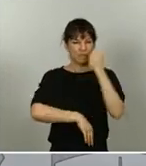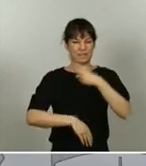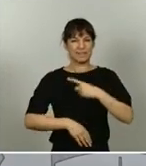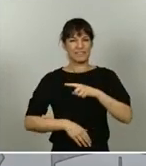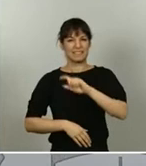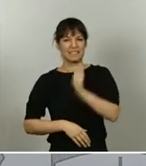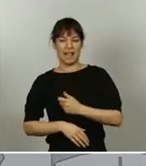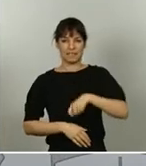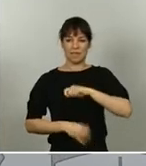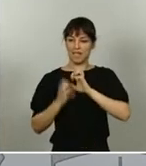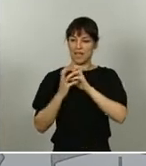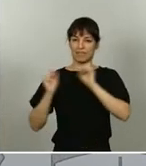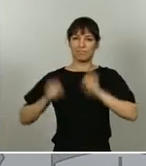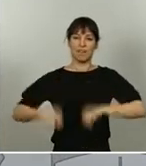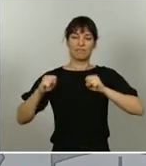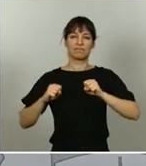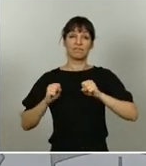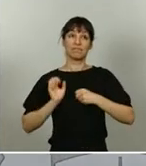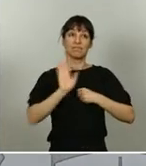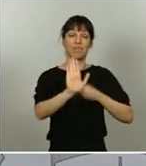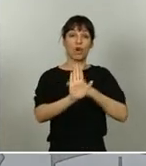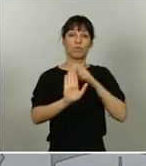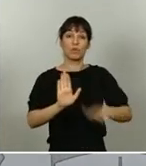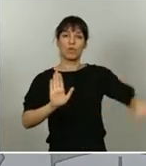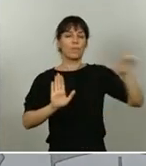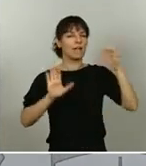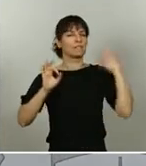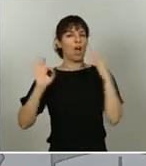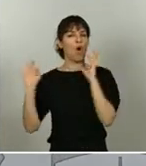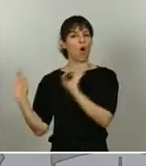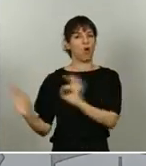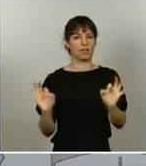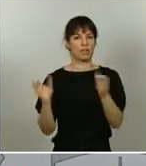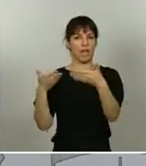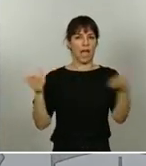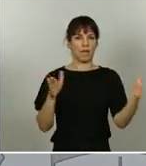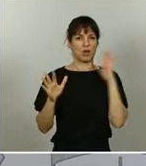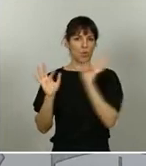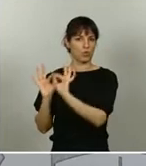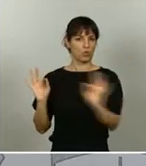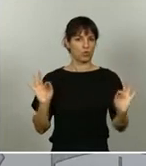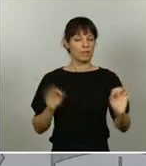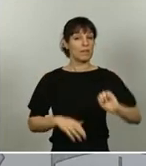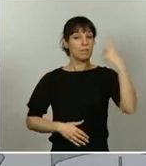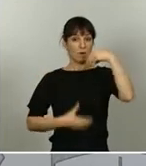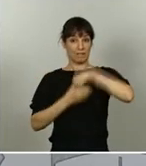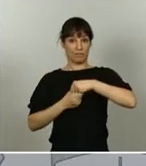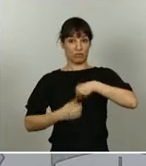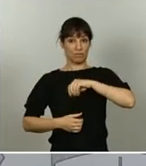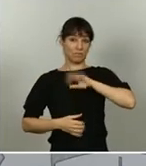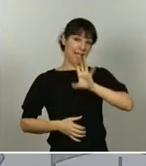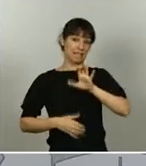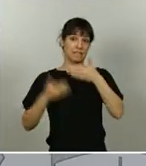Europea ha establecido un orden de reapertura escalonado. Primero se abrirán las fronteras internas y después se permitirán las entradas